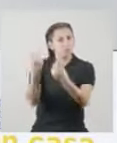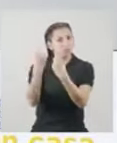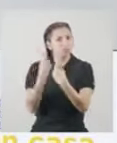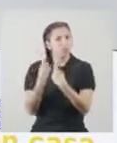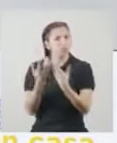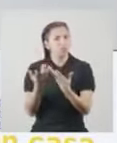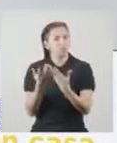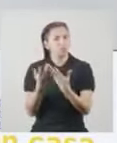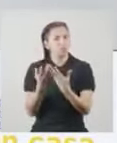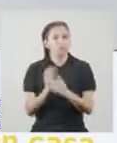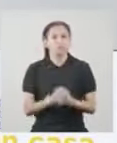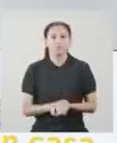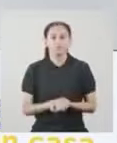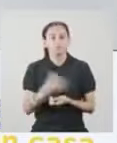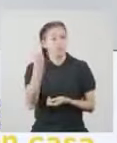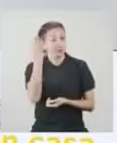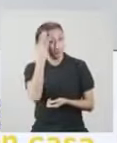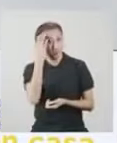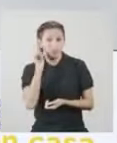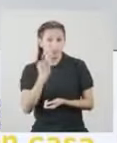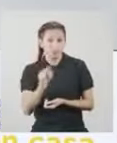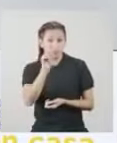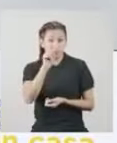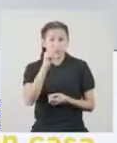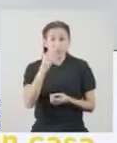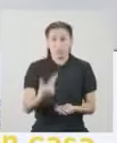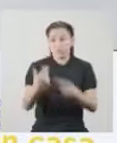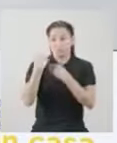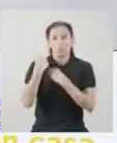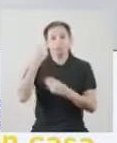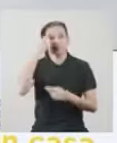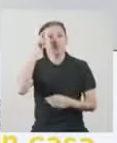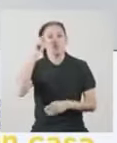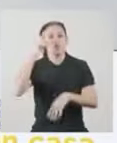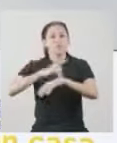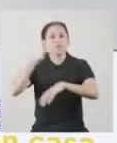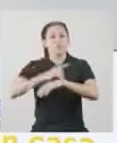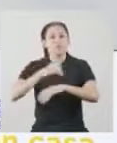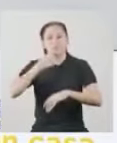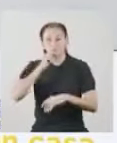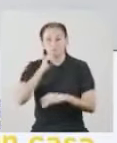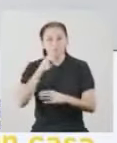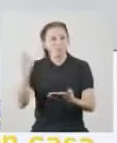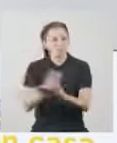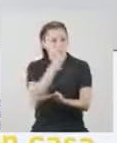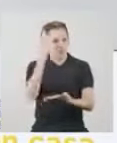Y sabes Creo que esa es una labor para la doctora problemas